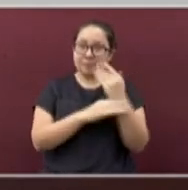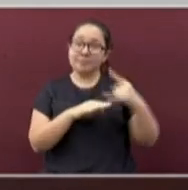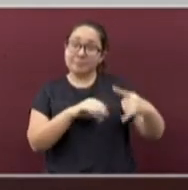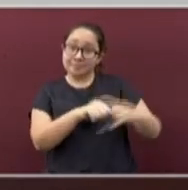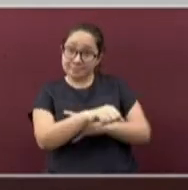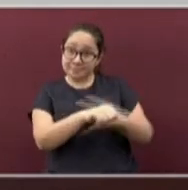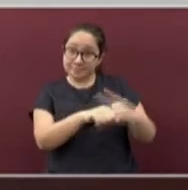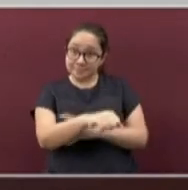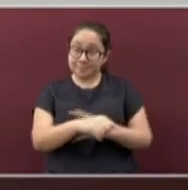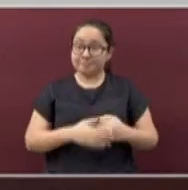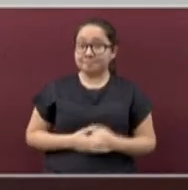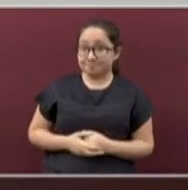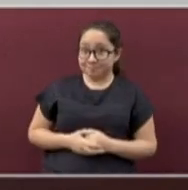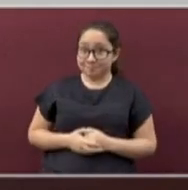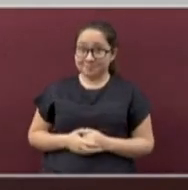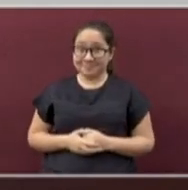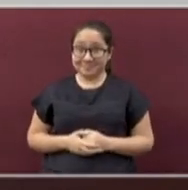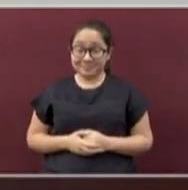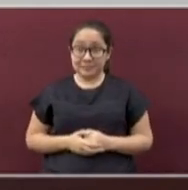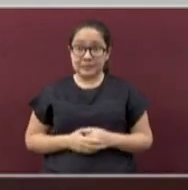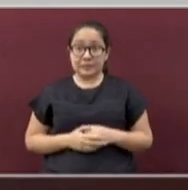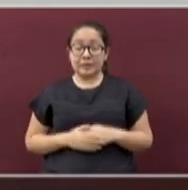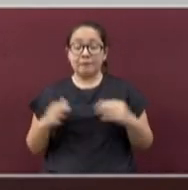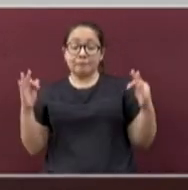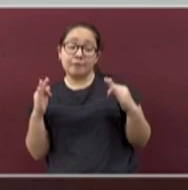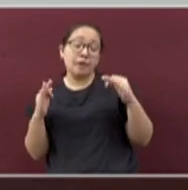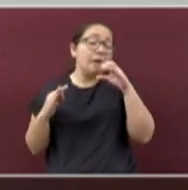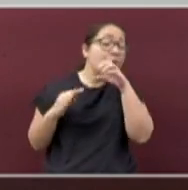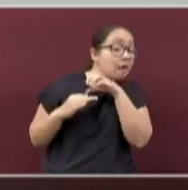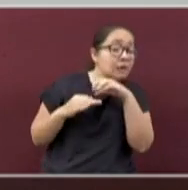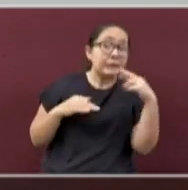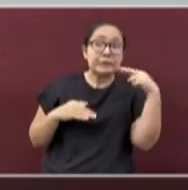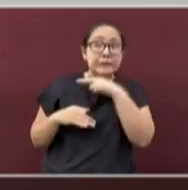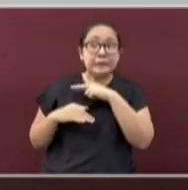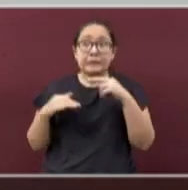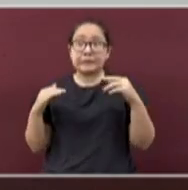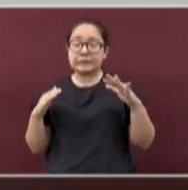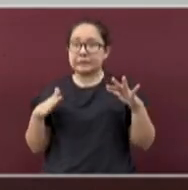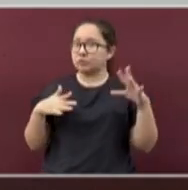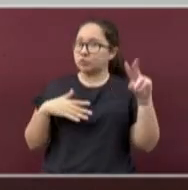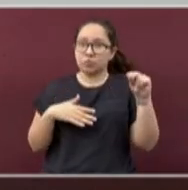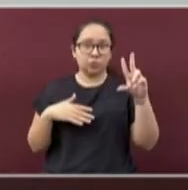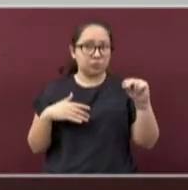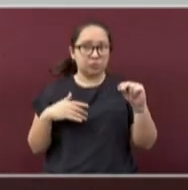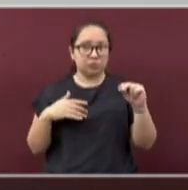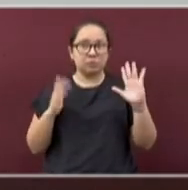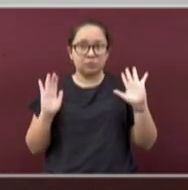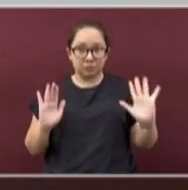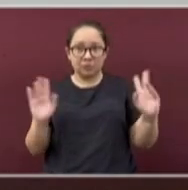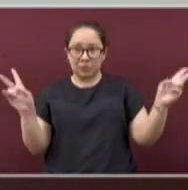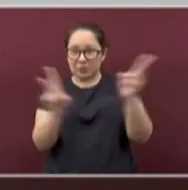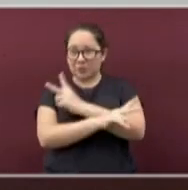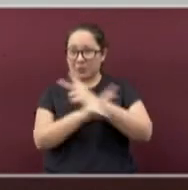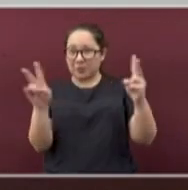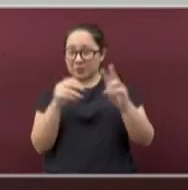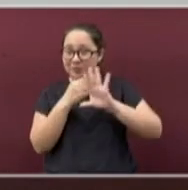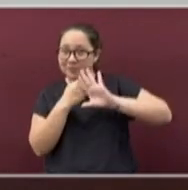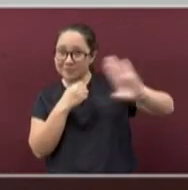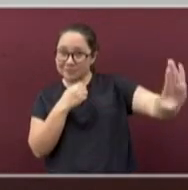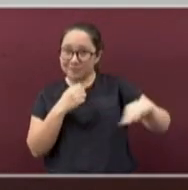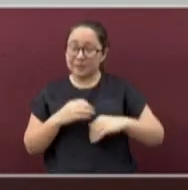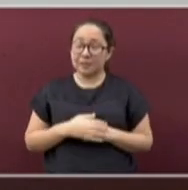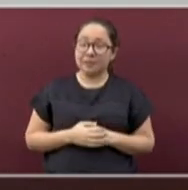Trate de evitar cambios bruscos de temperatura y corrientes de aire. Les